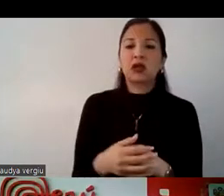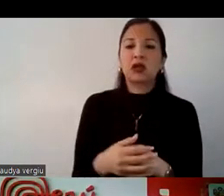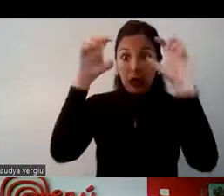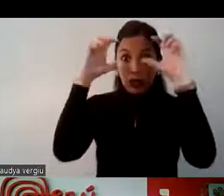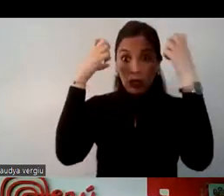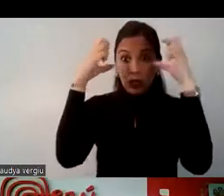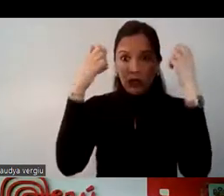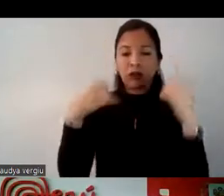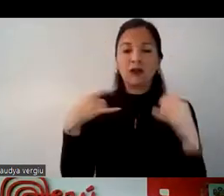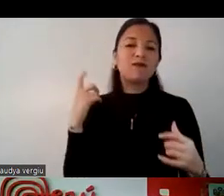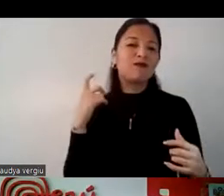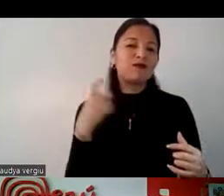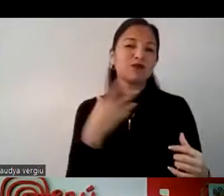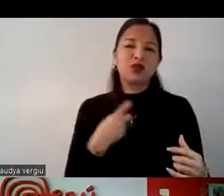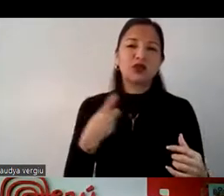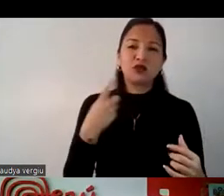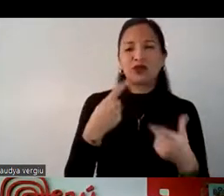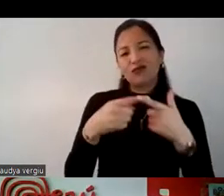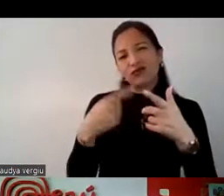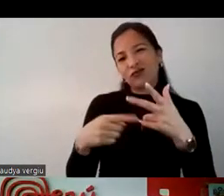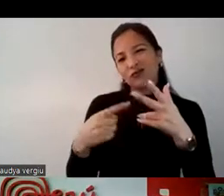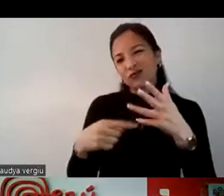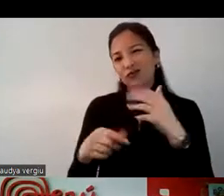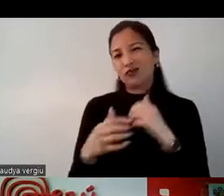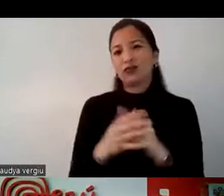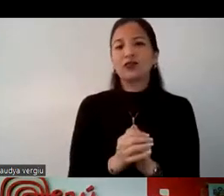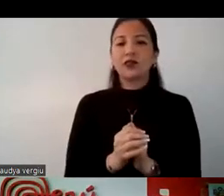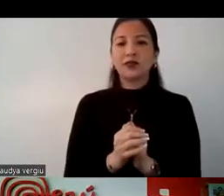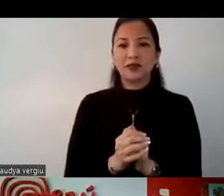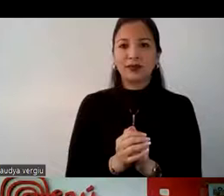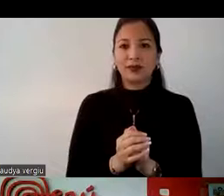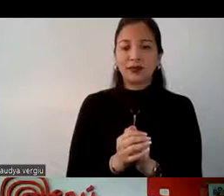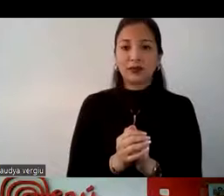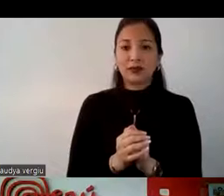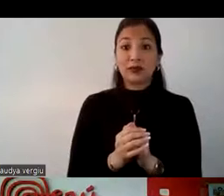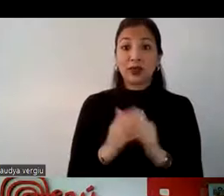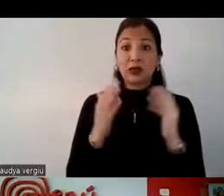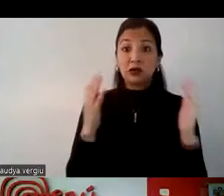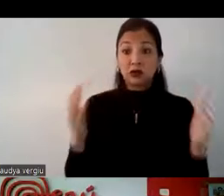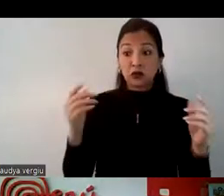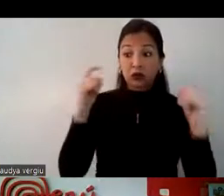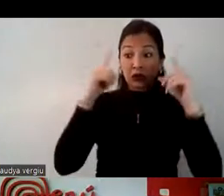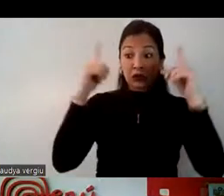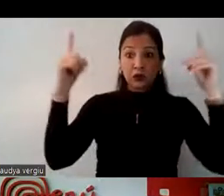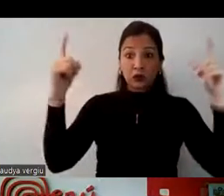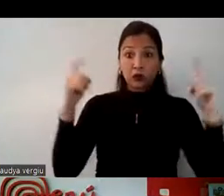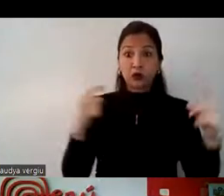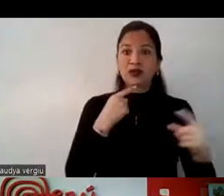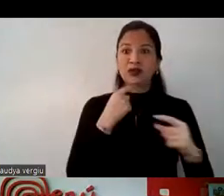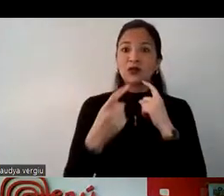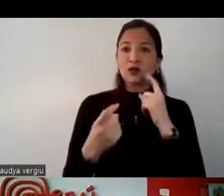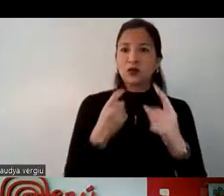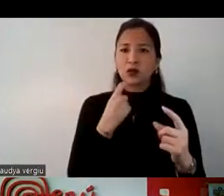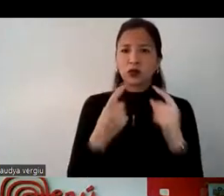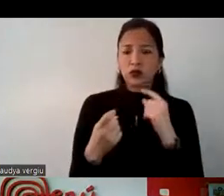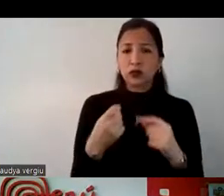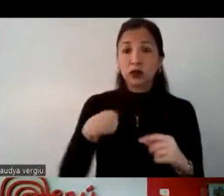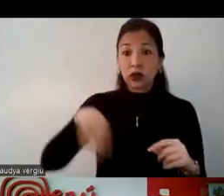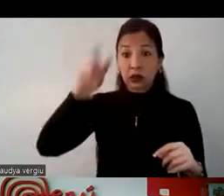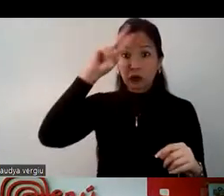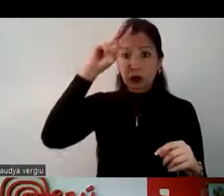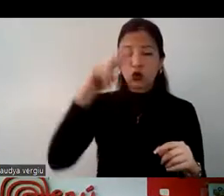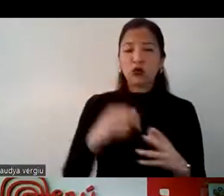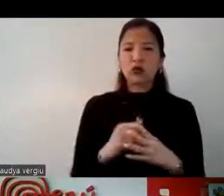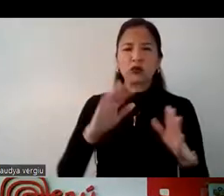lentes, perfumes, entre otros. Según la encuesta que realizamos a las mayoristas de turismo, el Perú representa